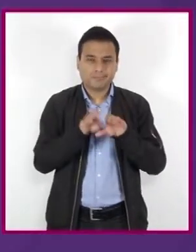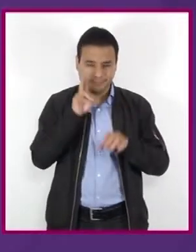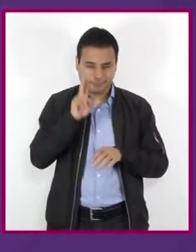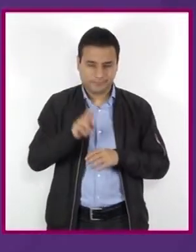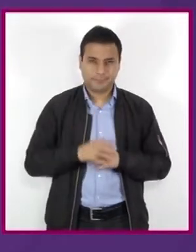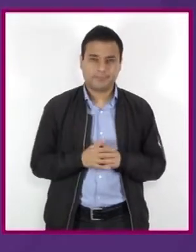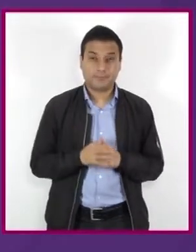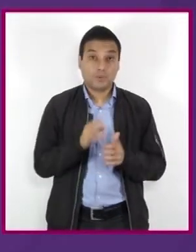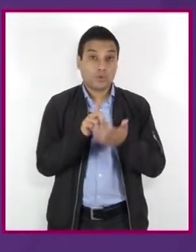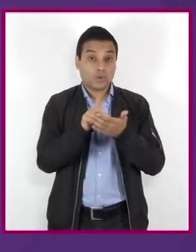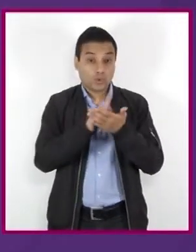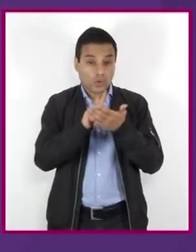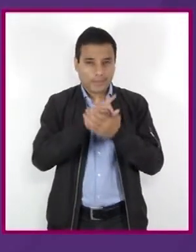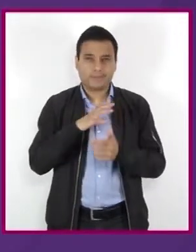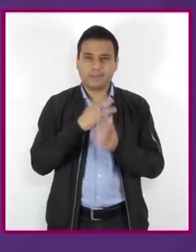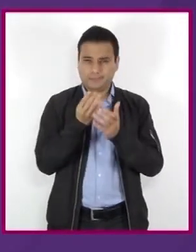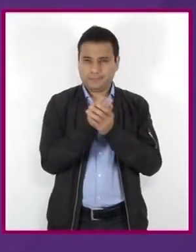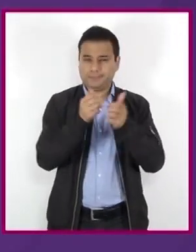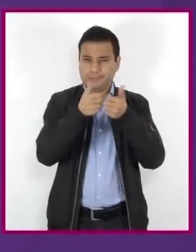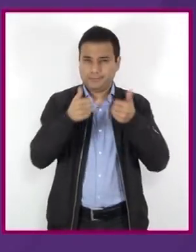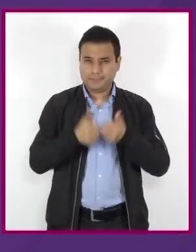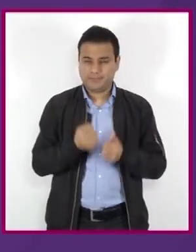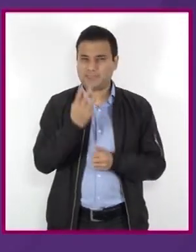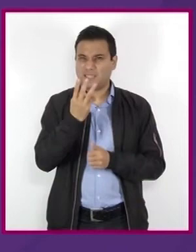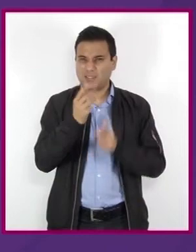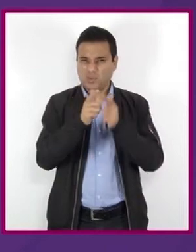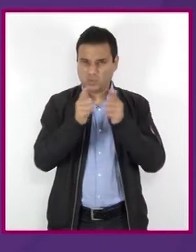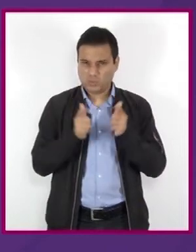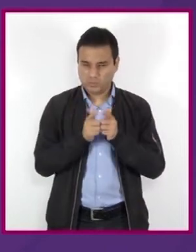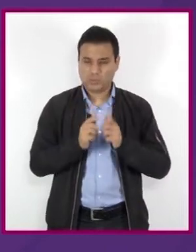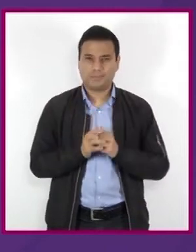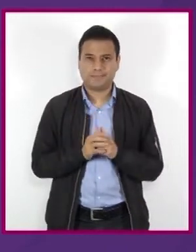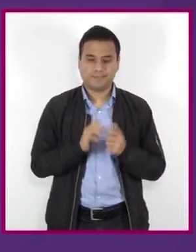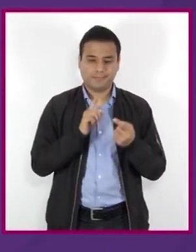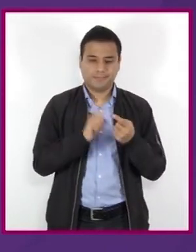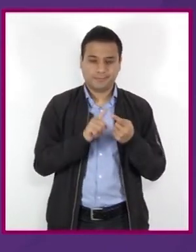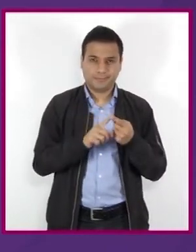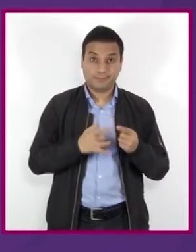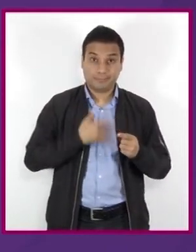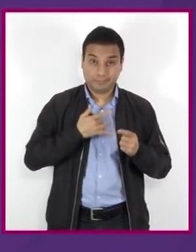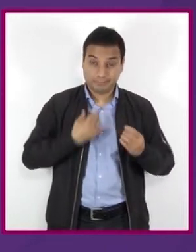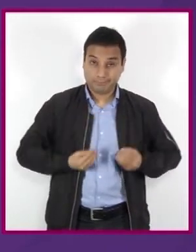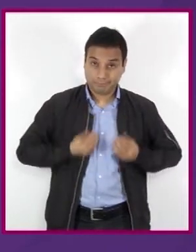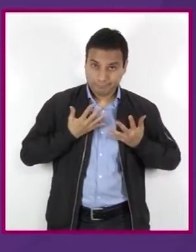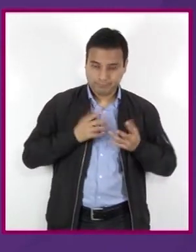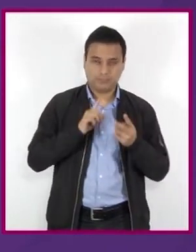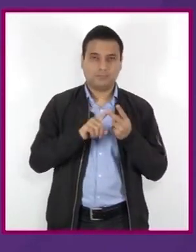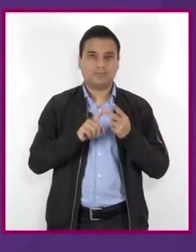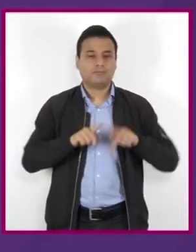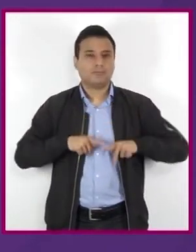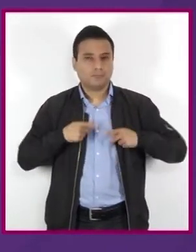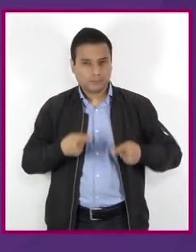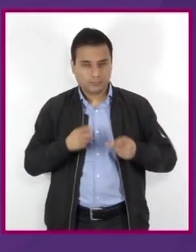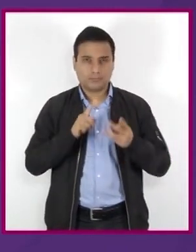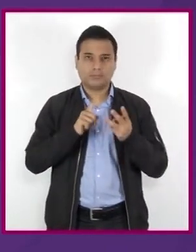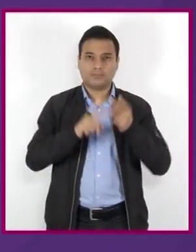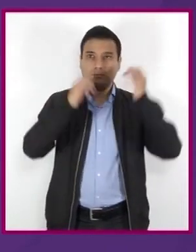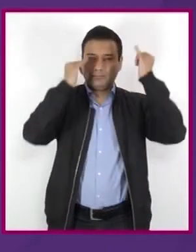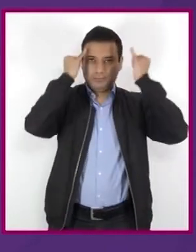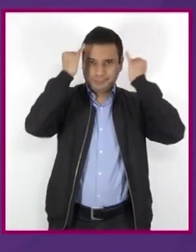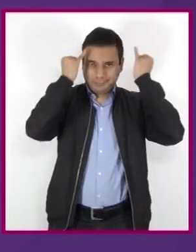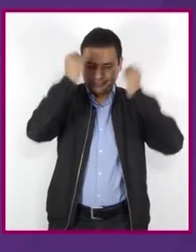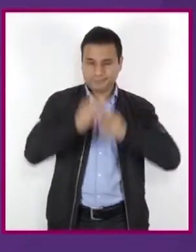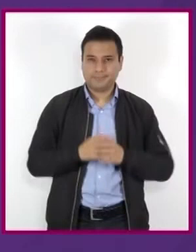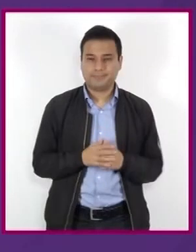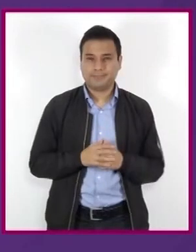Las drogas se clasifican en tres grandes tipos. Estimulantes, depresores y alucinógenos.